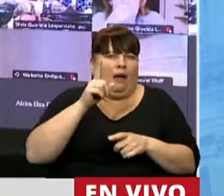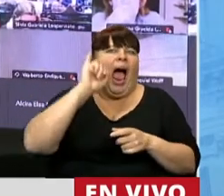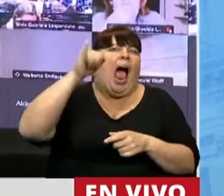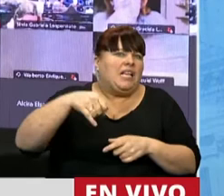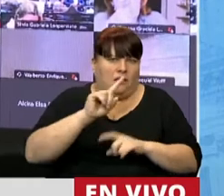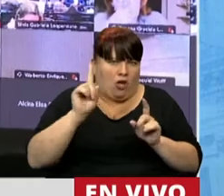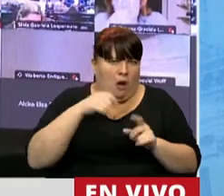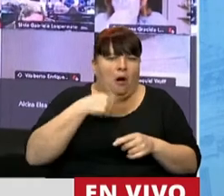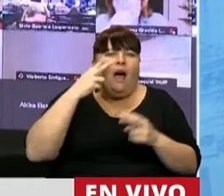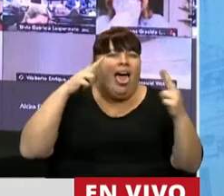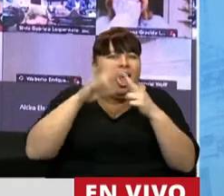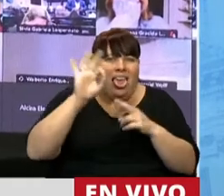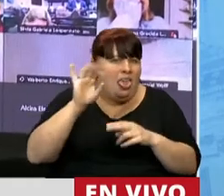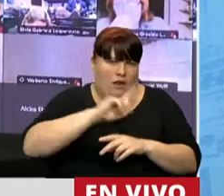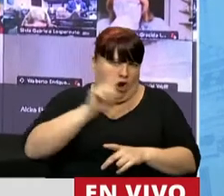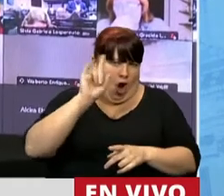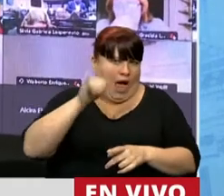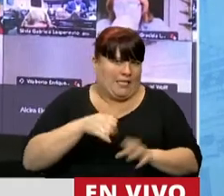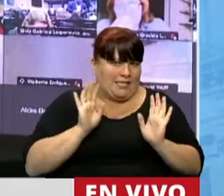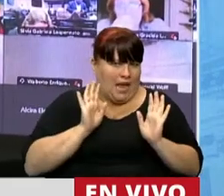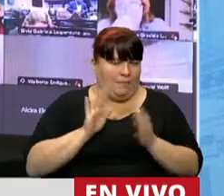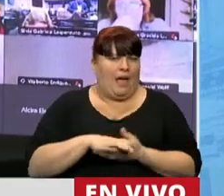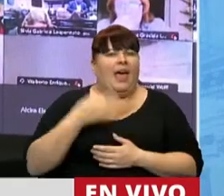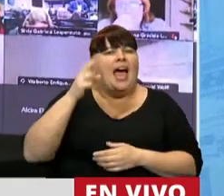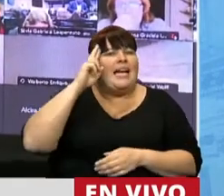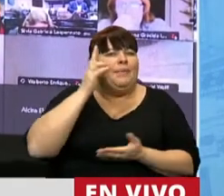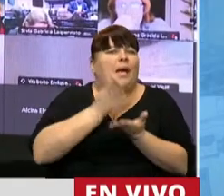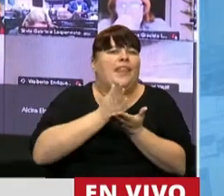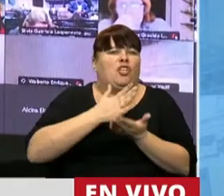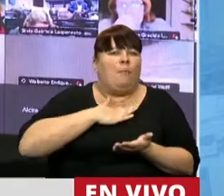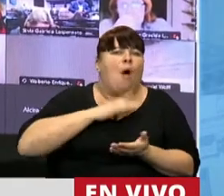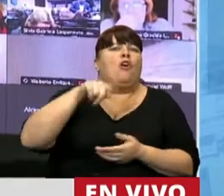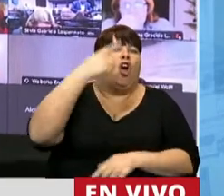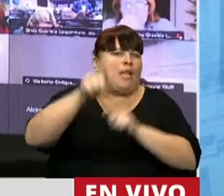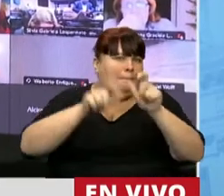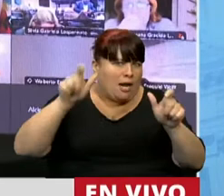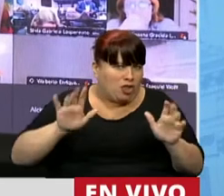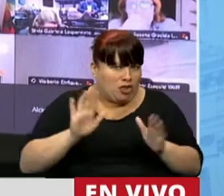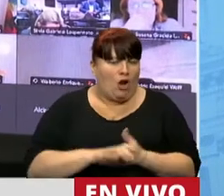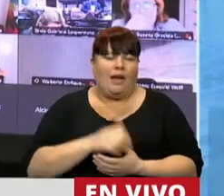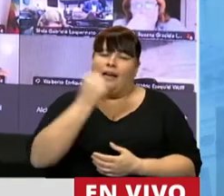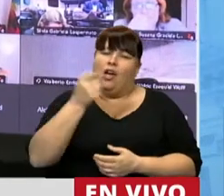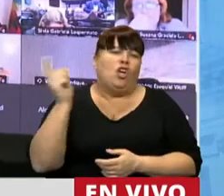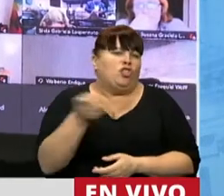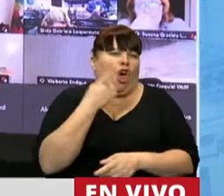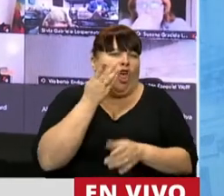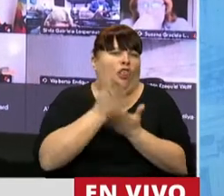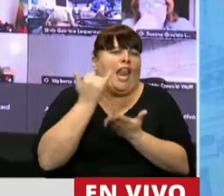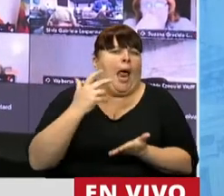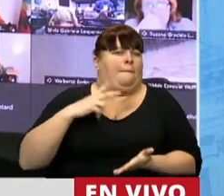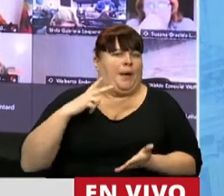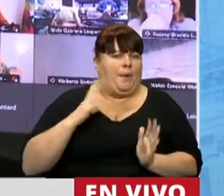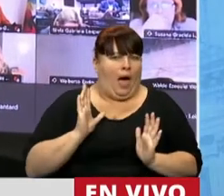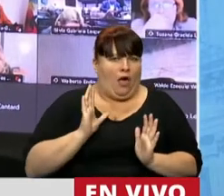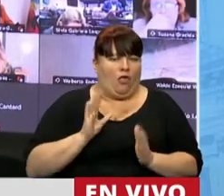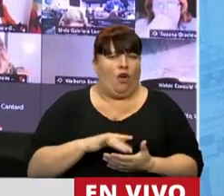vistas físicamente, respetar los derechos propios y de terceros, siendo hincapié en que todos tienen derecho a la privacidad,